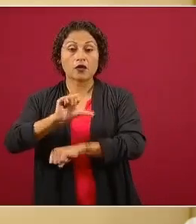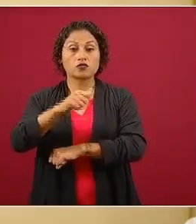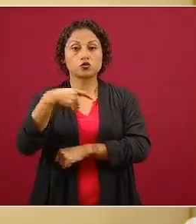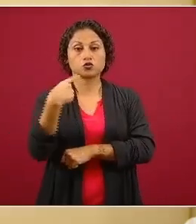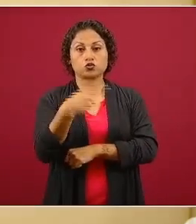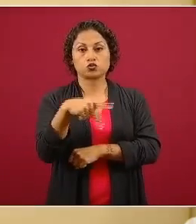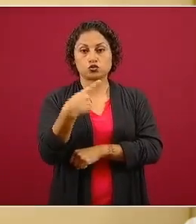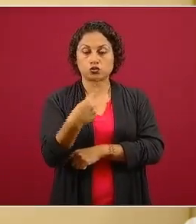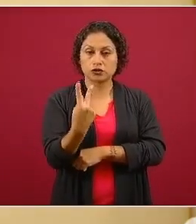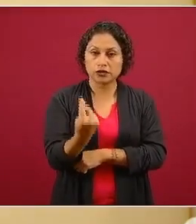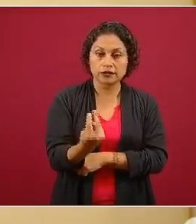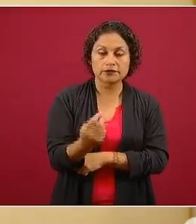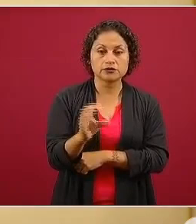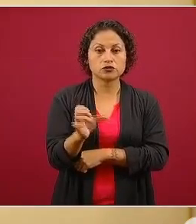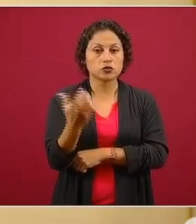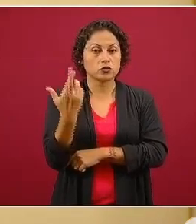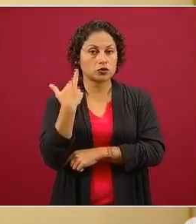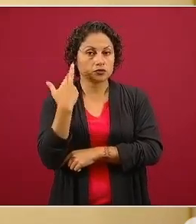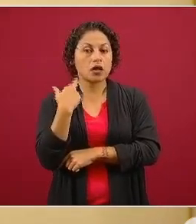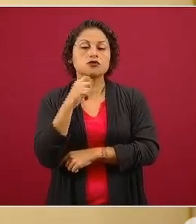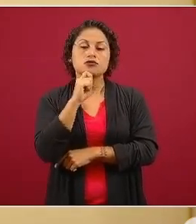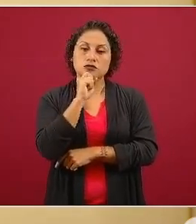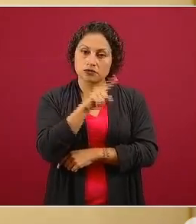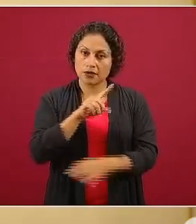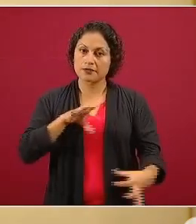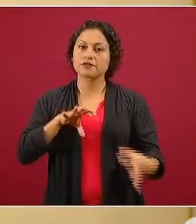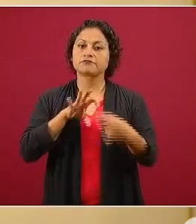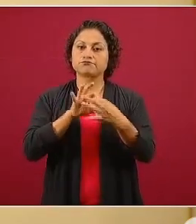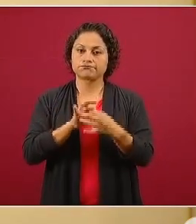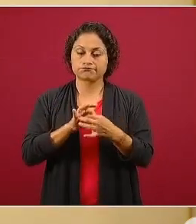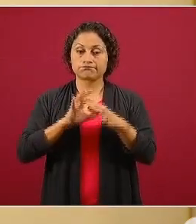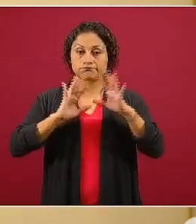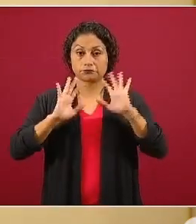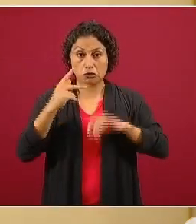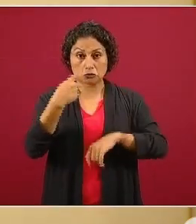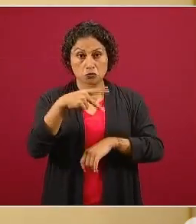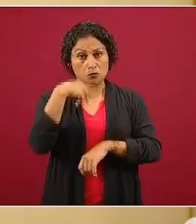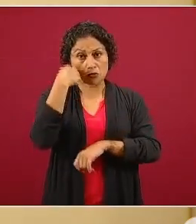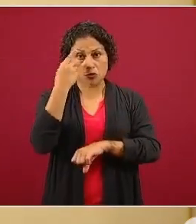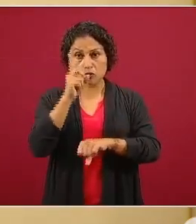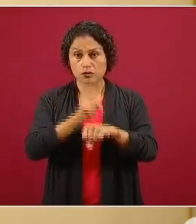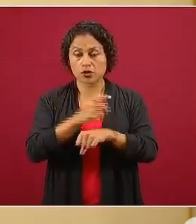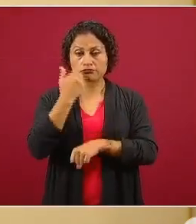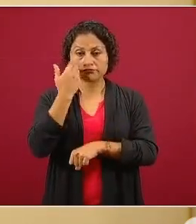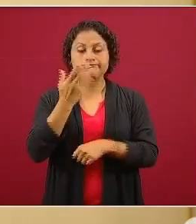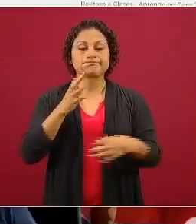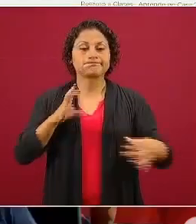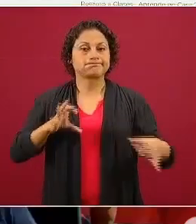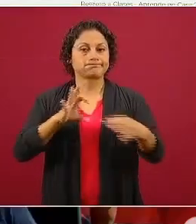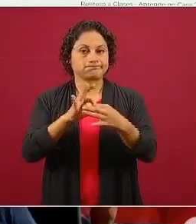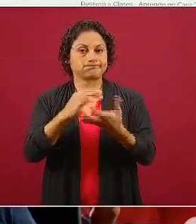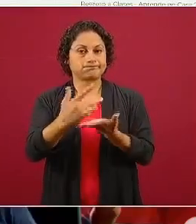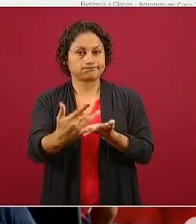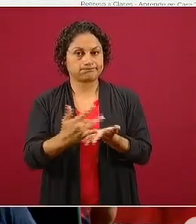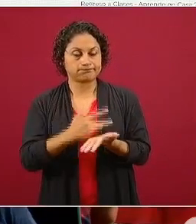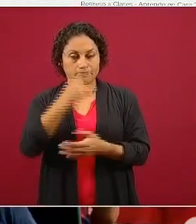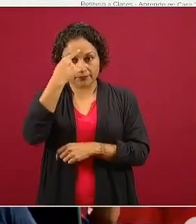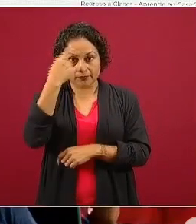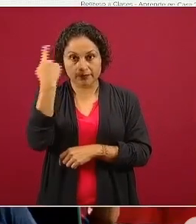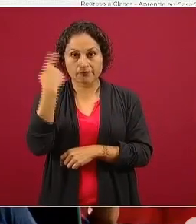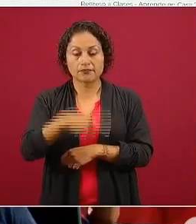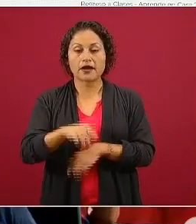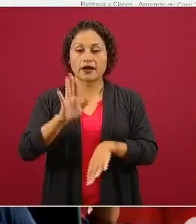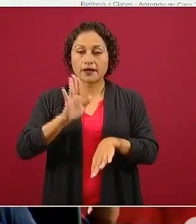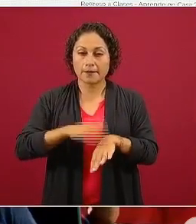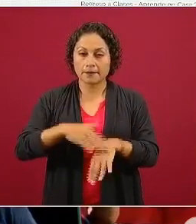y televisoras de manera totalmente voluntaria y gratuita, para fortalecer localmente